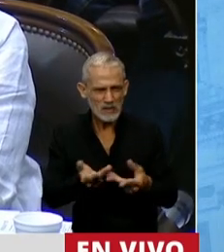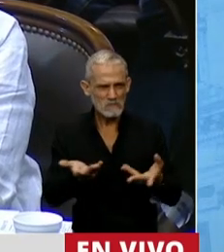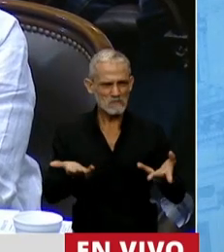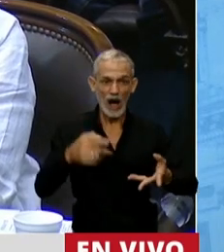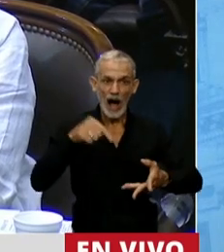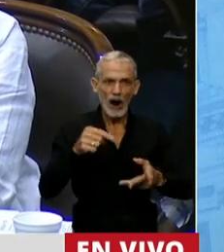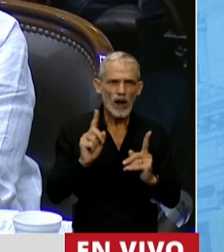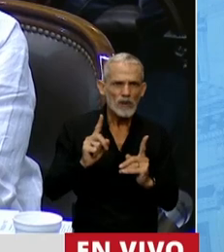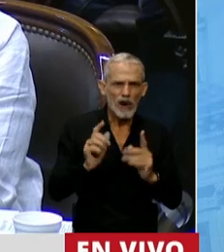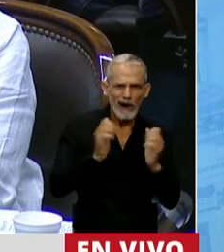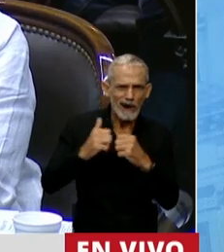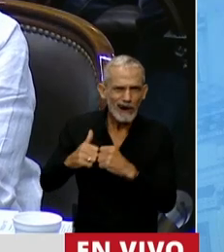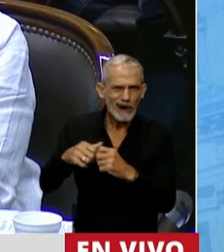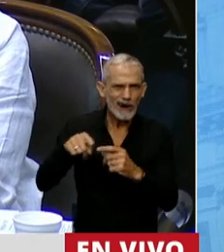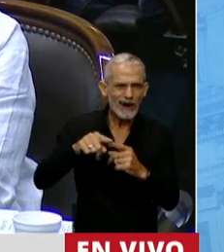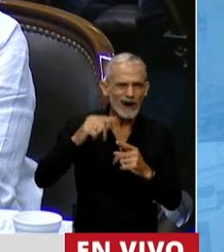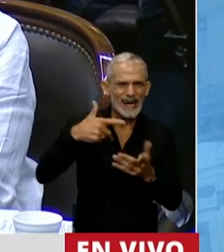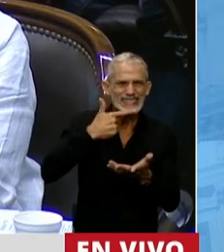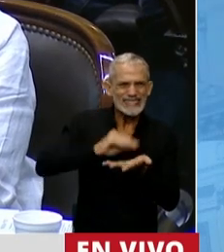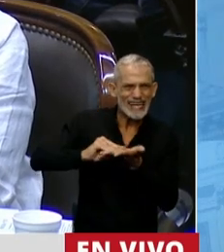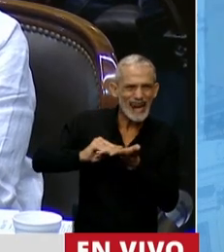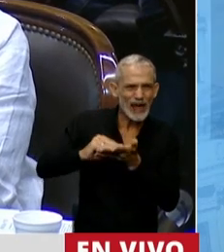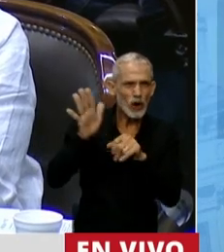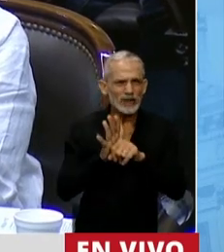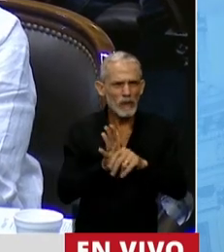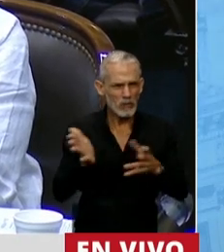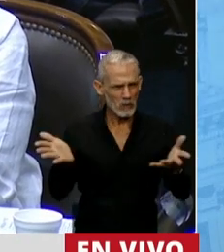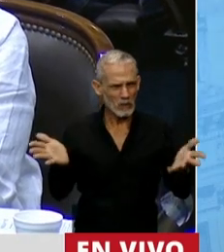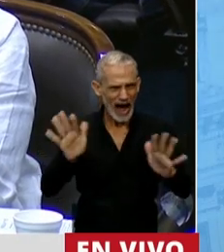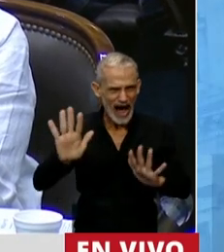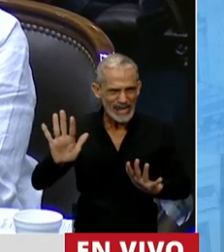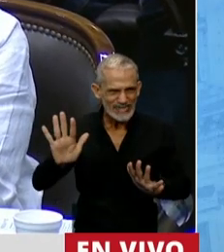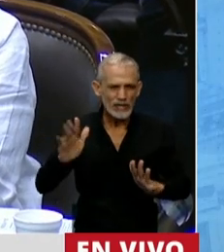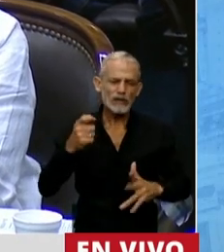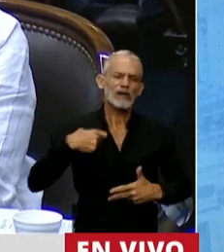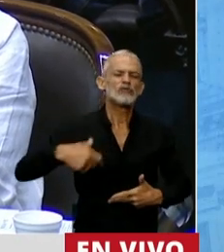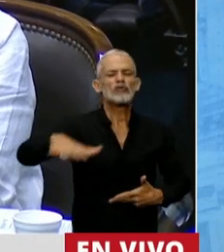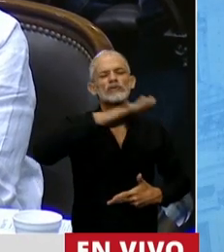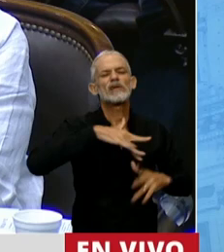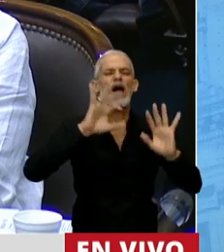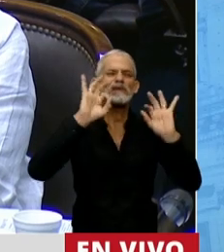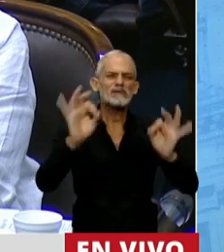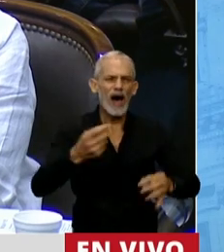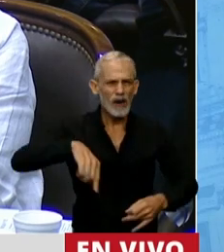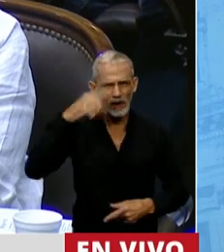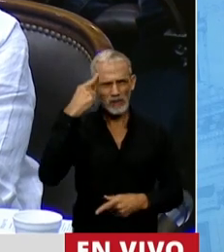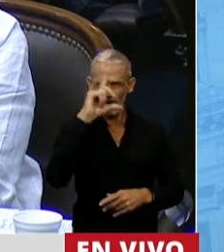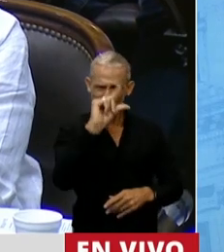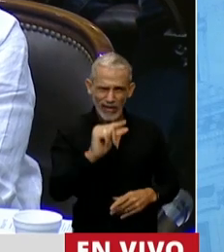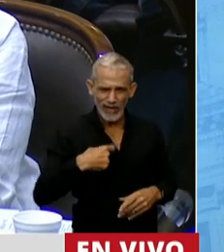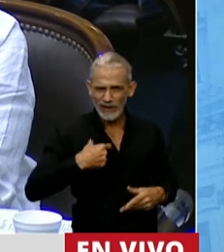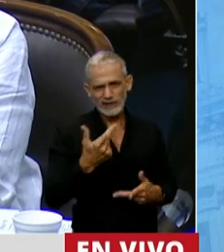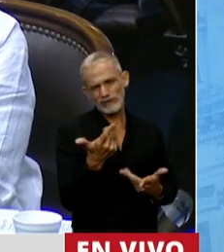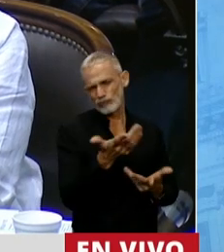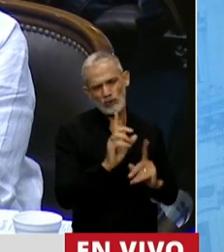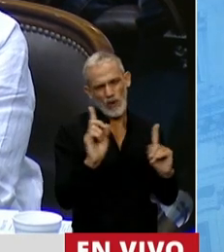lo que está pasando aquí y del otro lado en el Senado. No menospreciemos a la sociedad. La sociedad sabe qué está pasando en